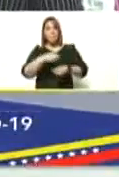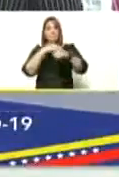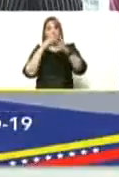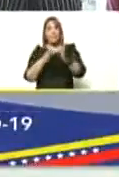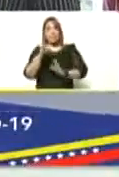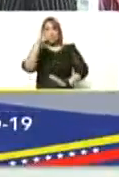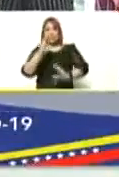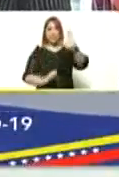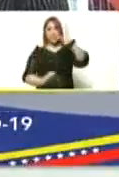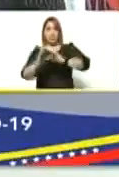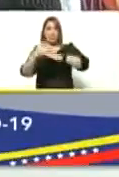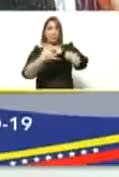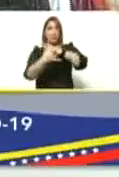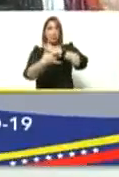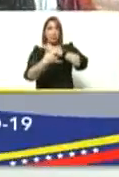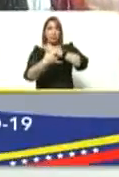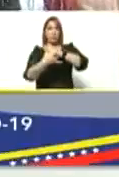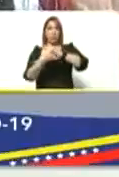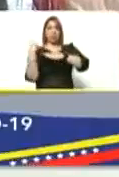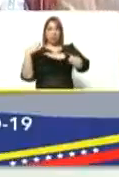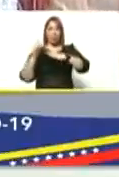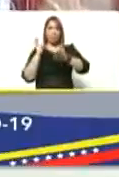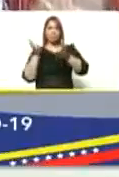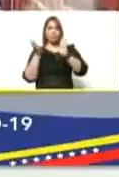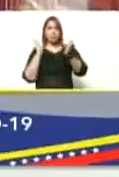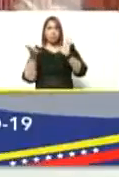tecnología y vamos a tener una conversa